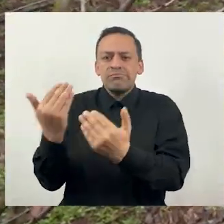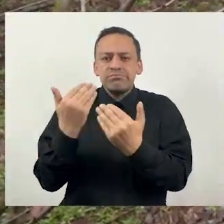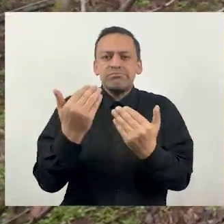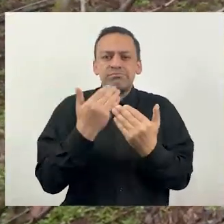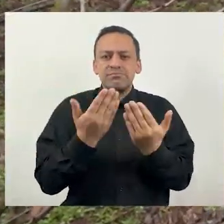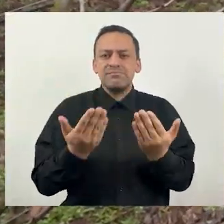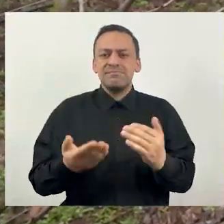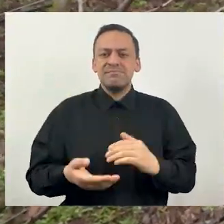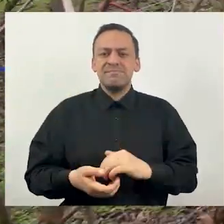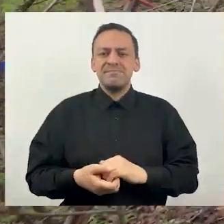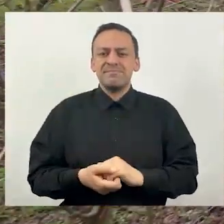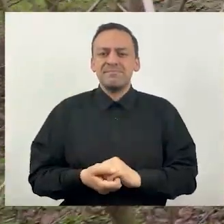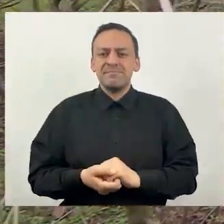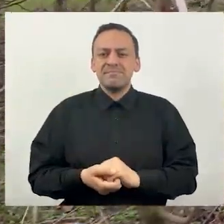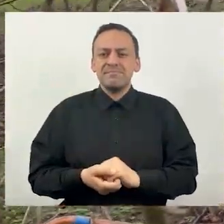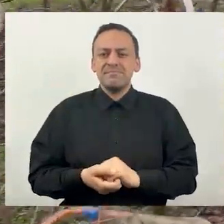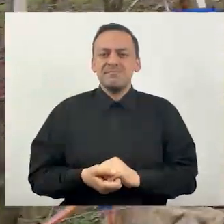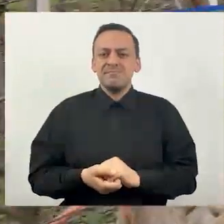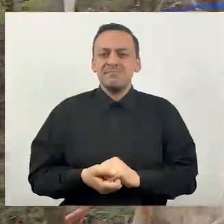nuestro, es un ecosistema de innovación.